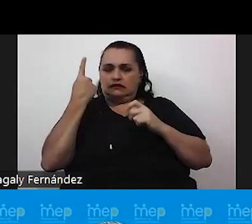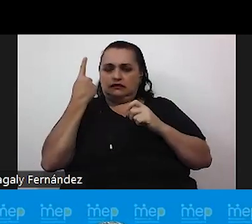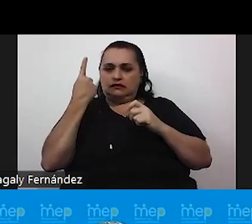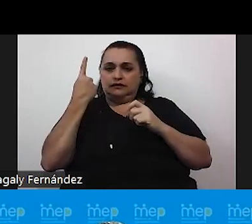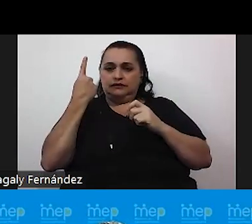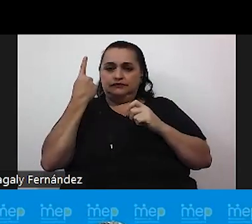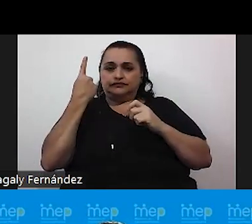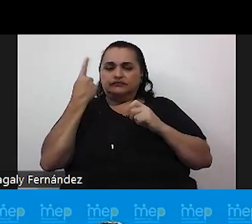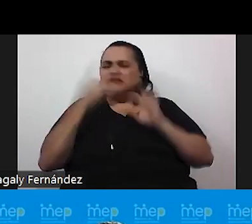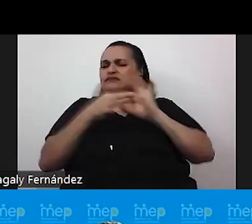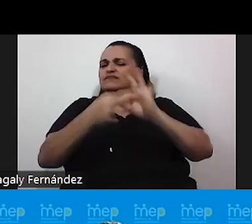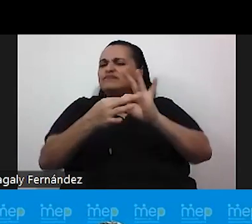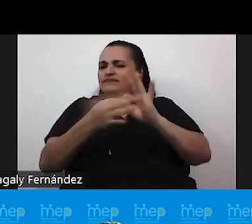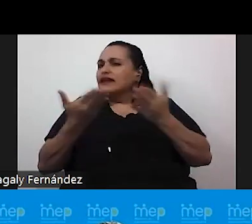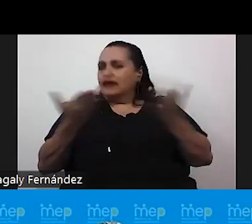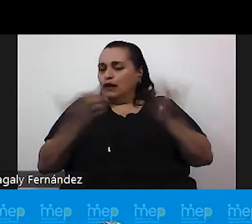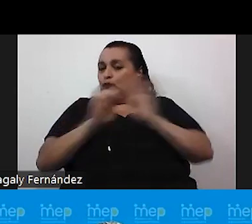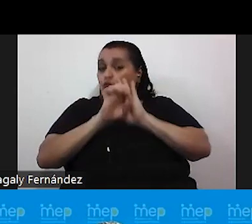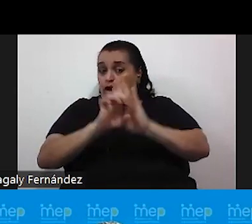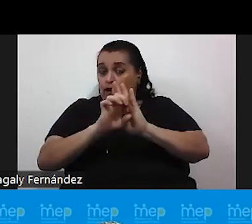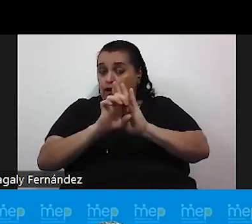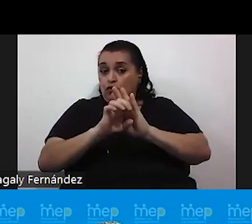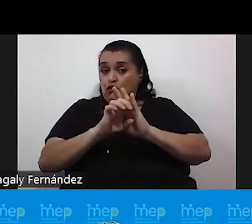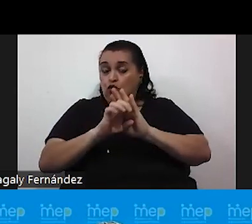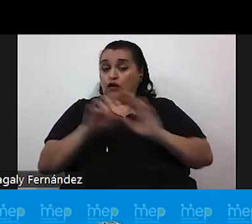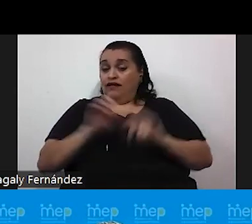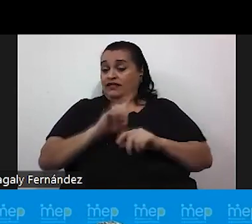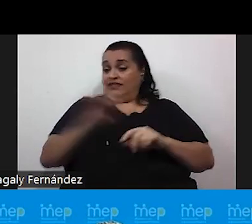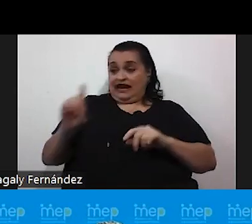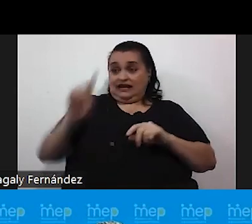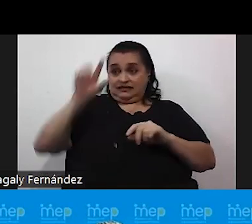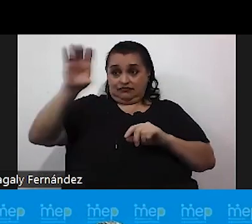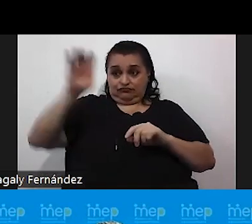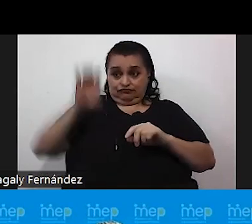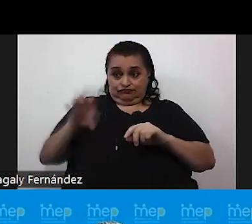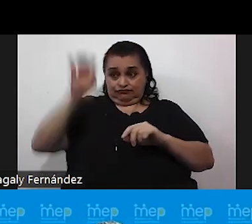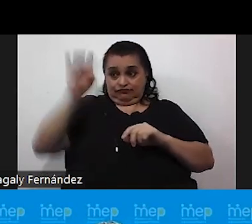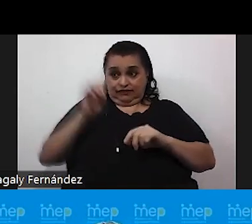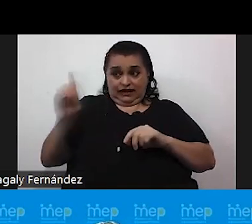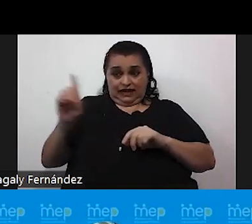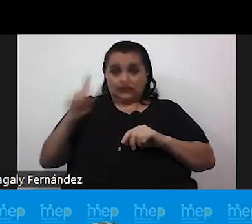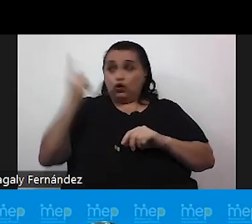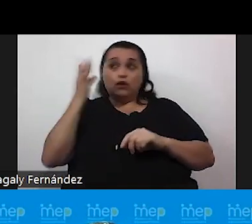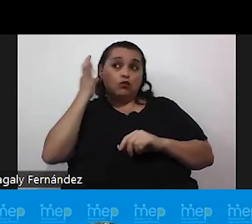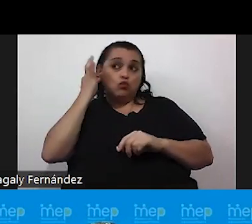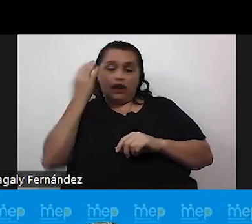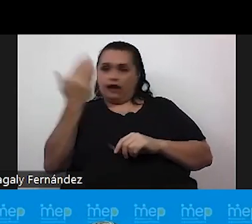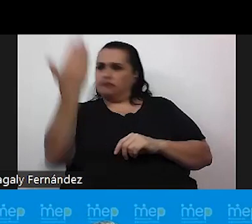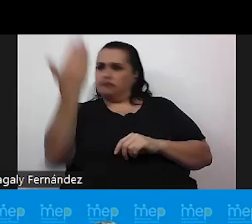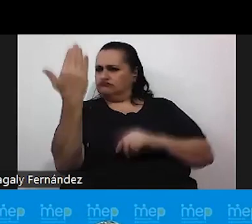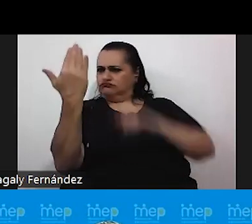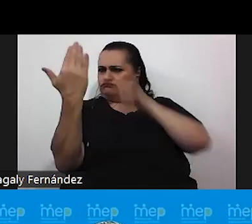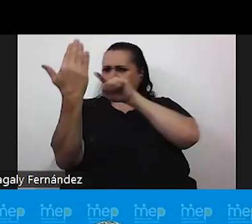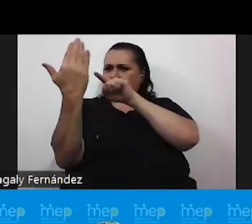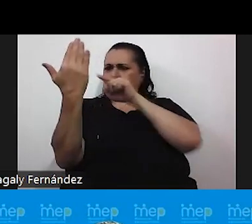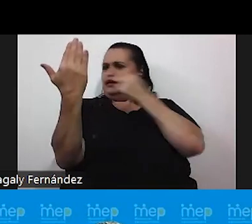a qué refiere por ejemplo vemos en las imágenes de la derecha una chica ¿verdad? con su sexo